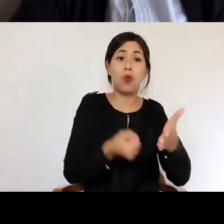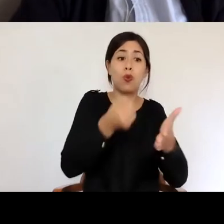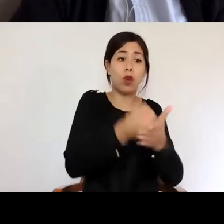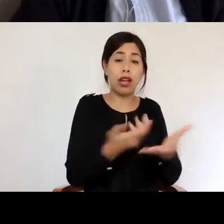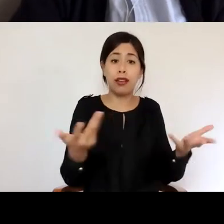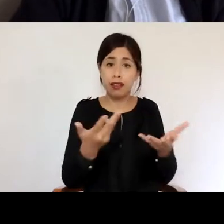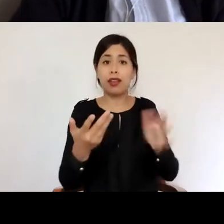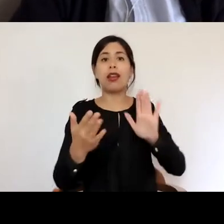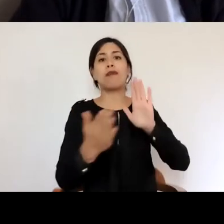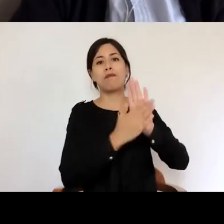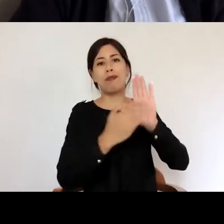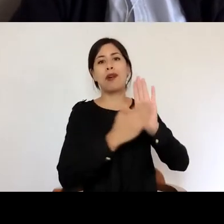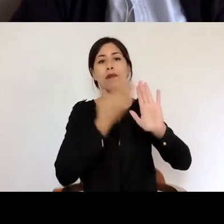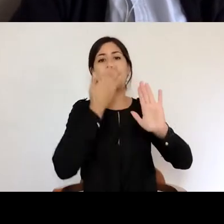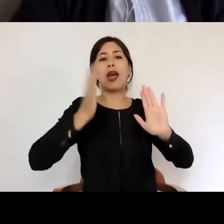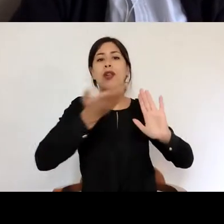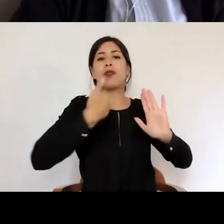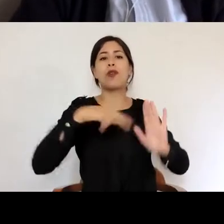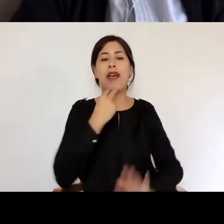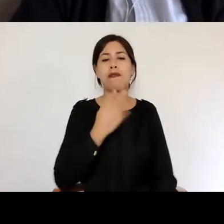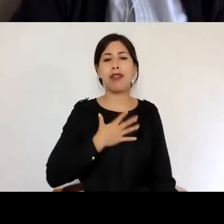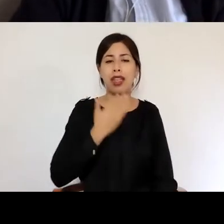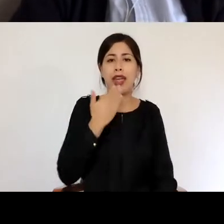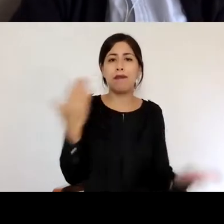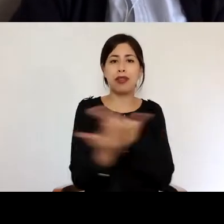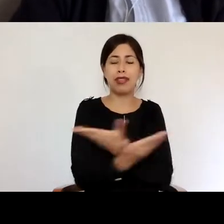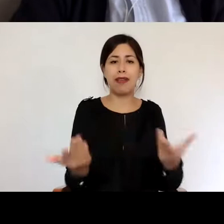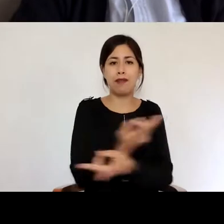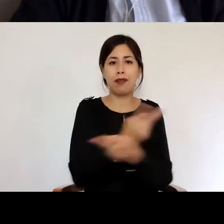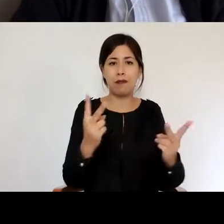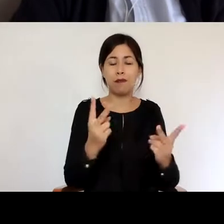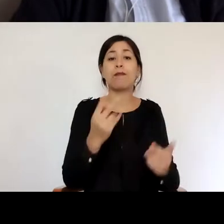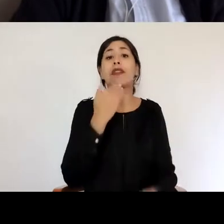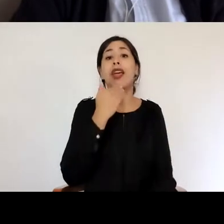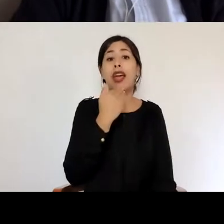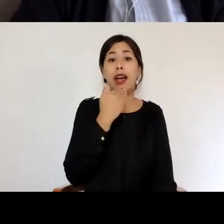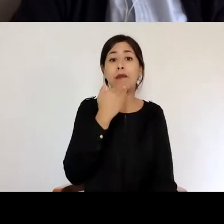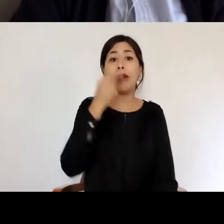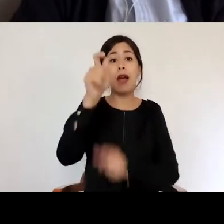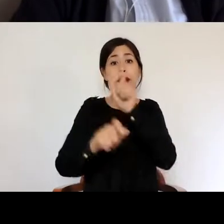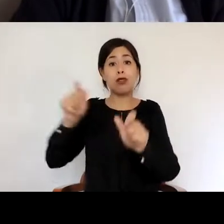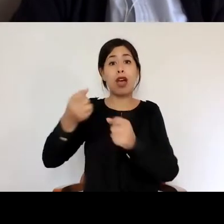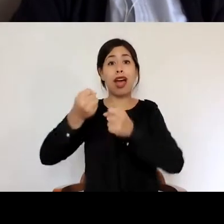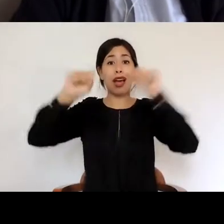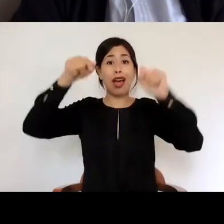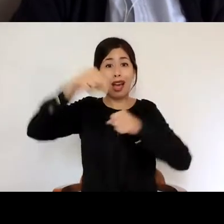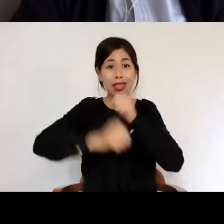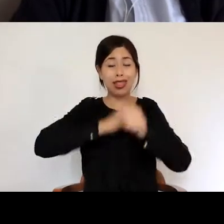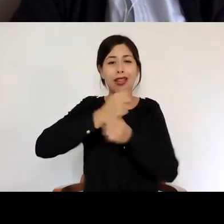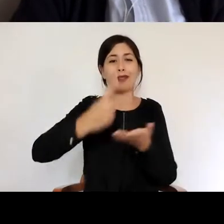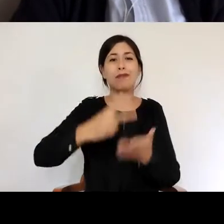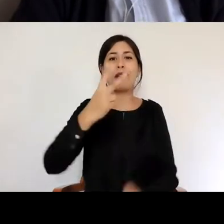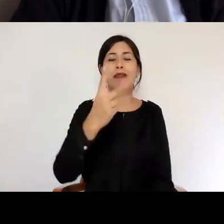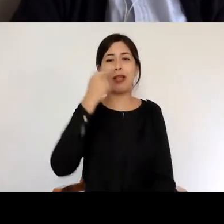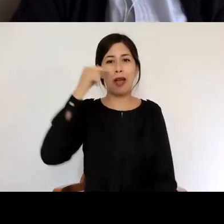nuestra calidad de vida y los servicios públicos, así como los ganadores del 2021 que se van a conocer en esta